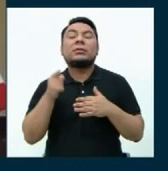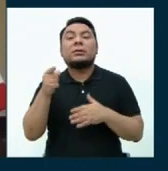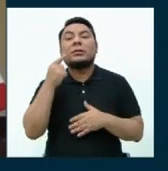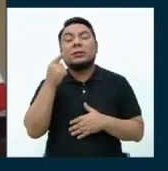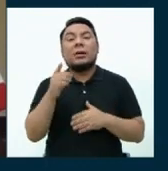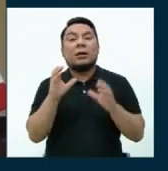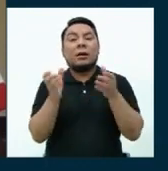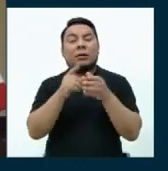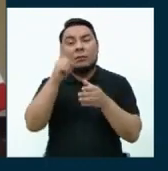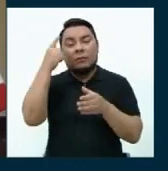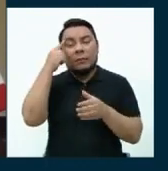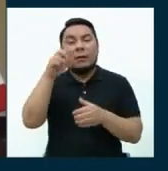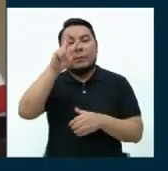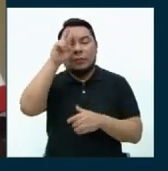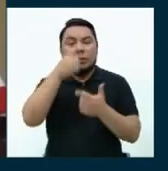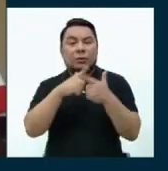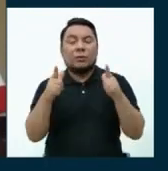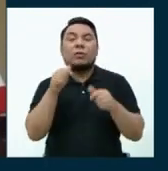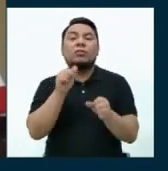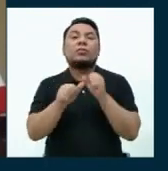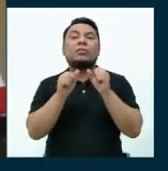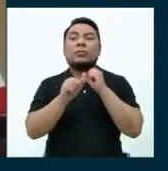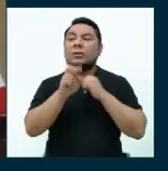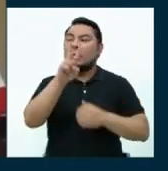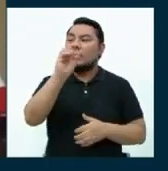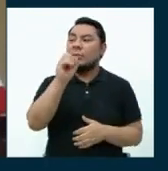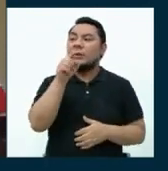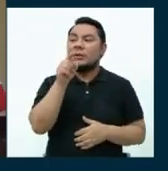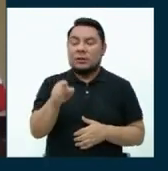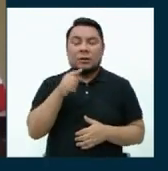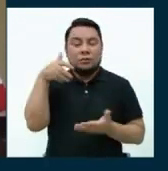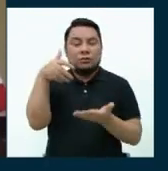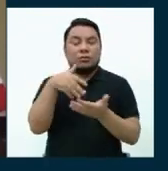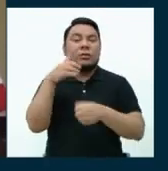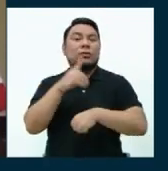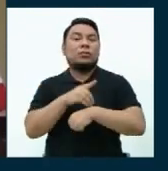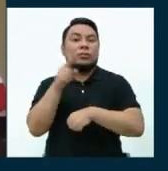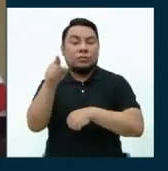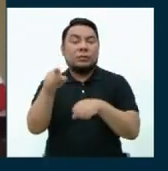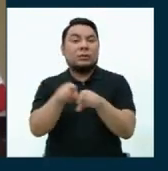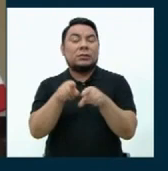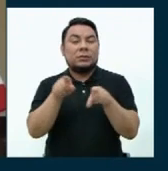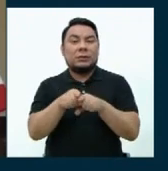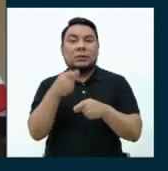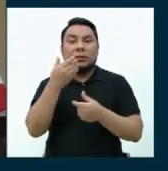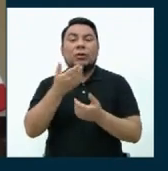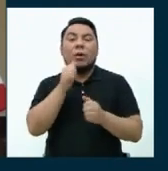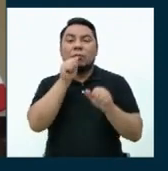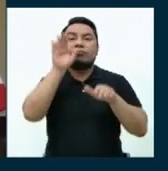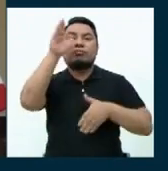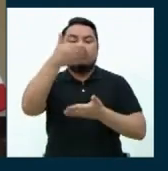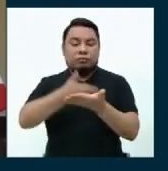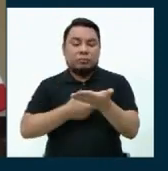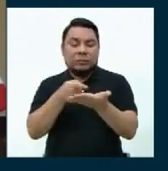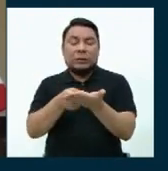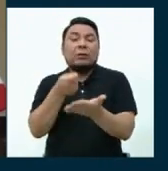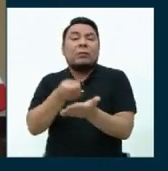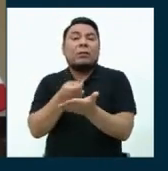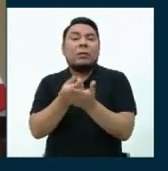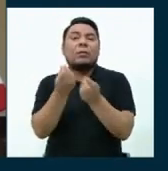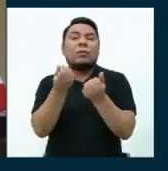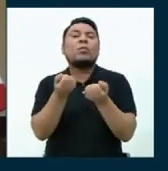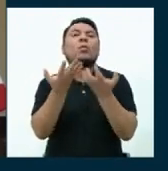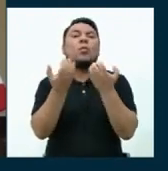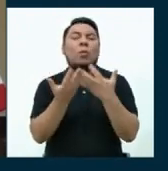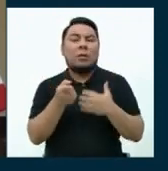partido Perú Libre, postula con el número 20, estudiante de Medicina Humana y según su declaración jurada de ingresos de bienes y rentas